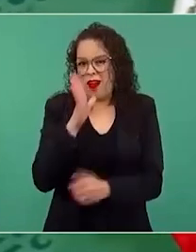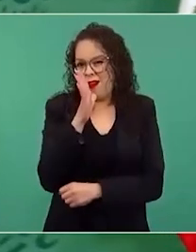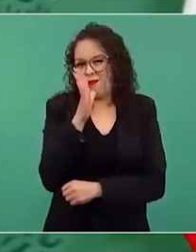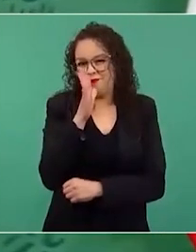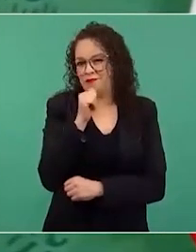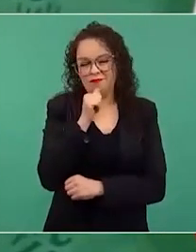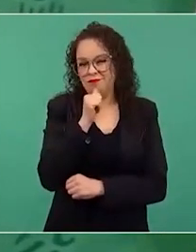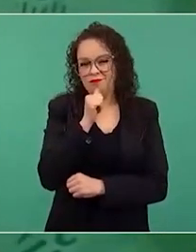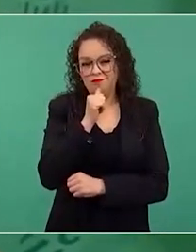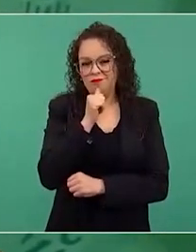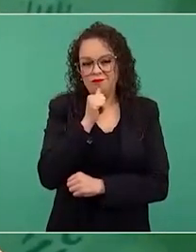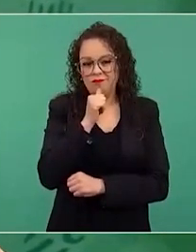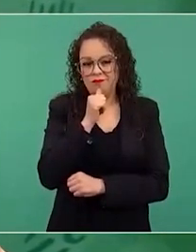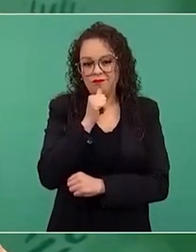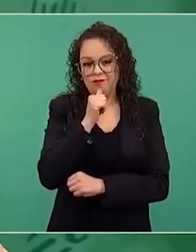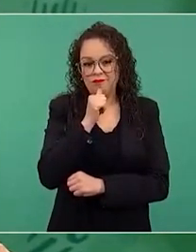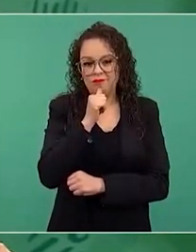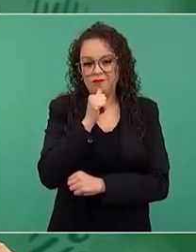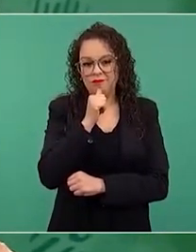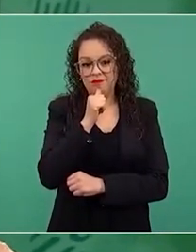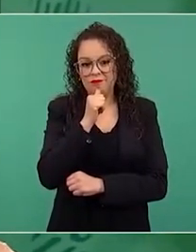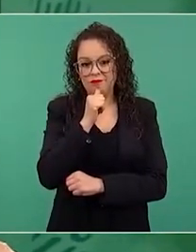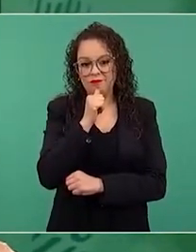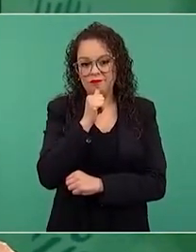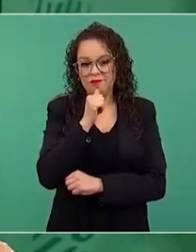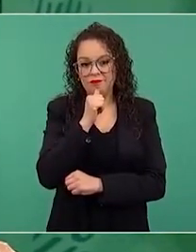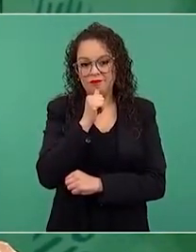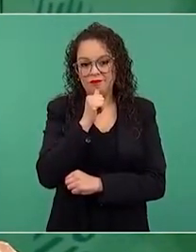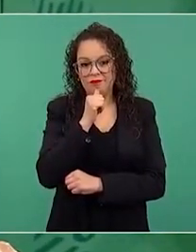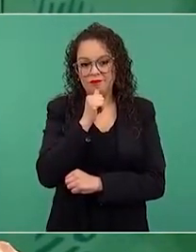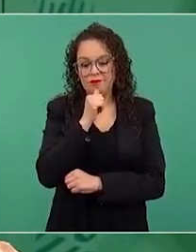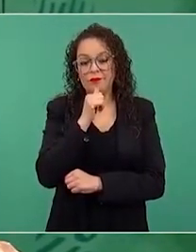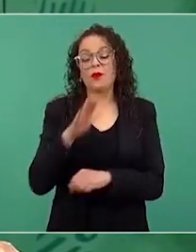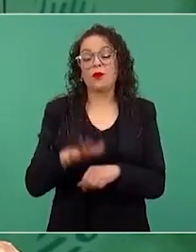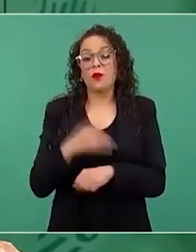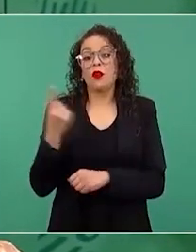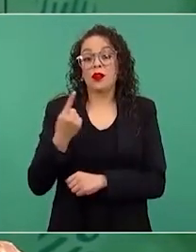tendríamos que sacarle lo que costó,